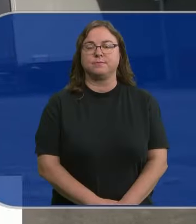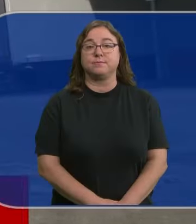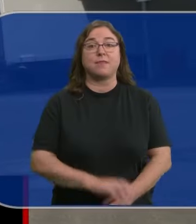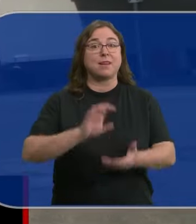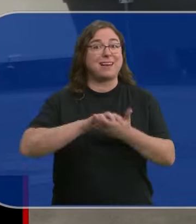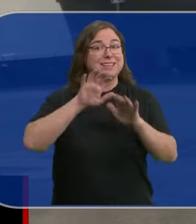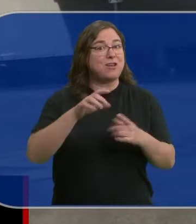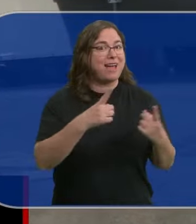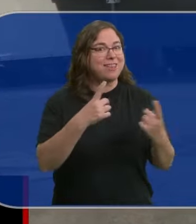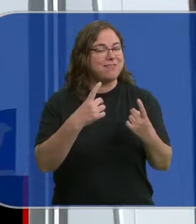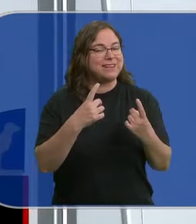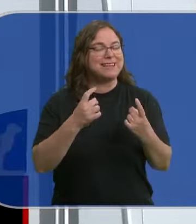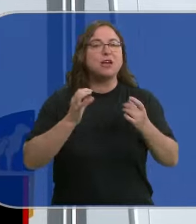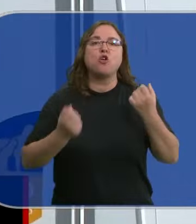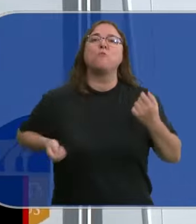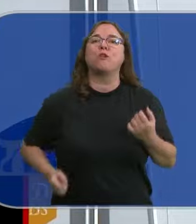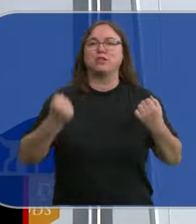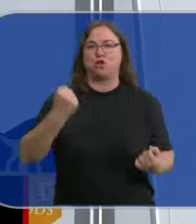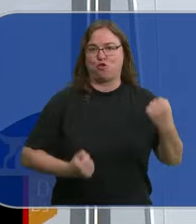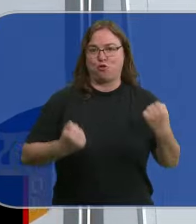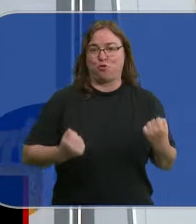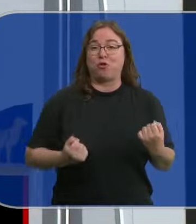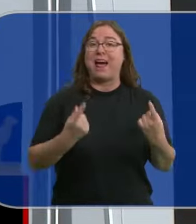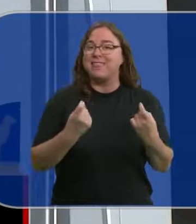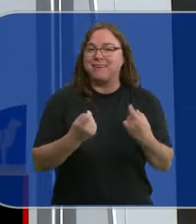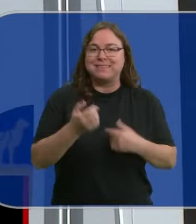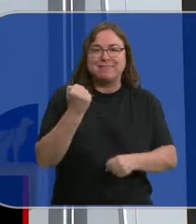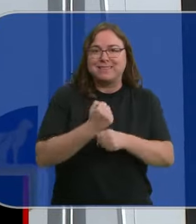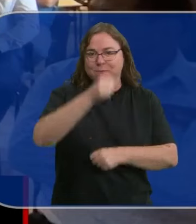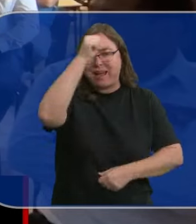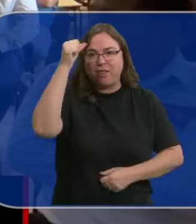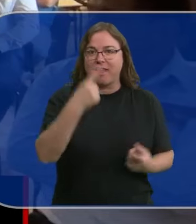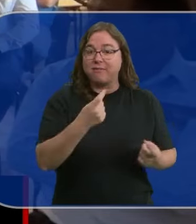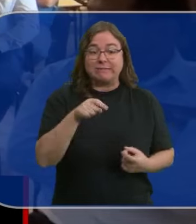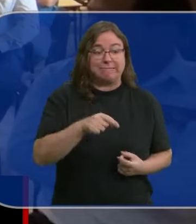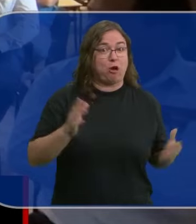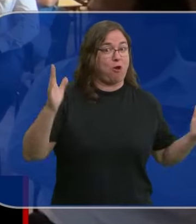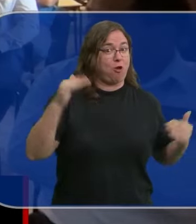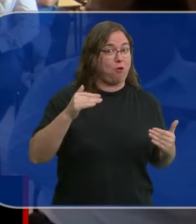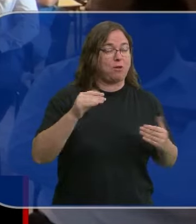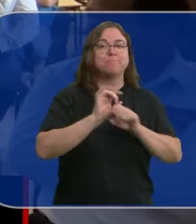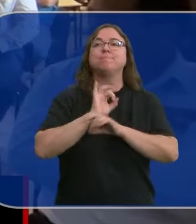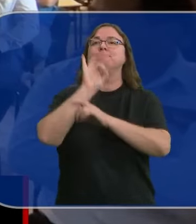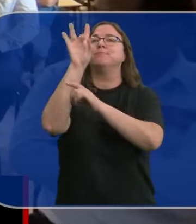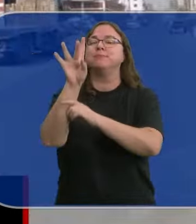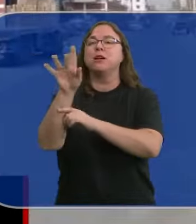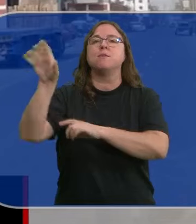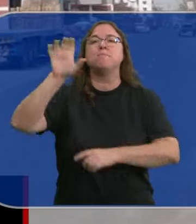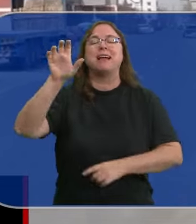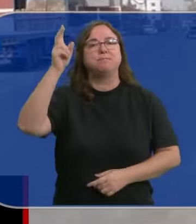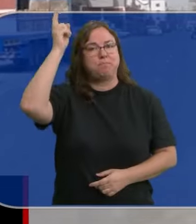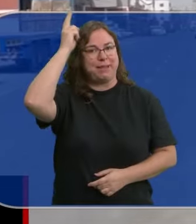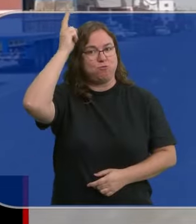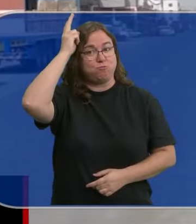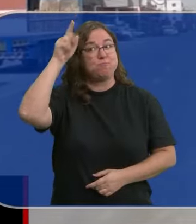Castilla y León necesita conductores. Hace falta mano de obra y ante la imposibilidad de encontrarla aquí, se ha lanzado una oferta en Perú. En